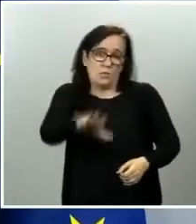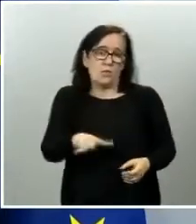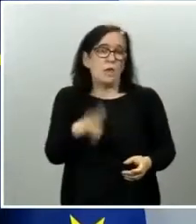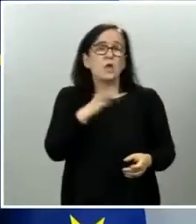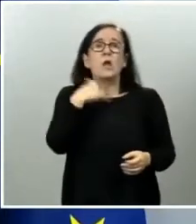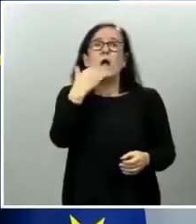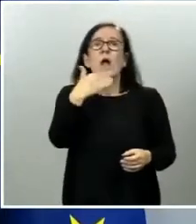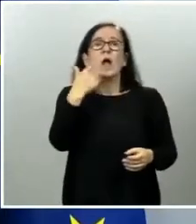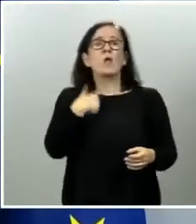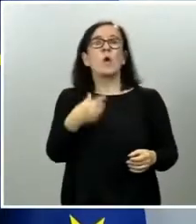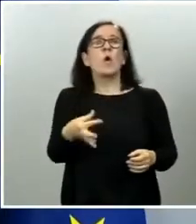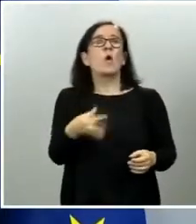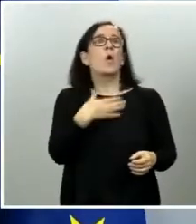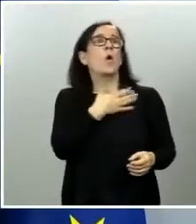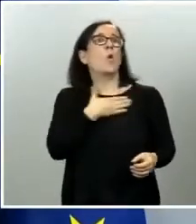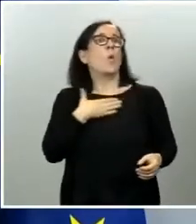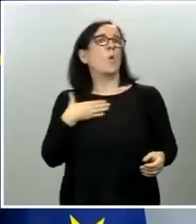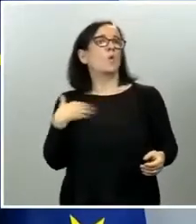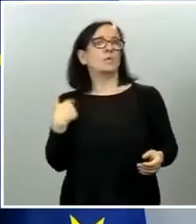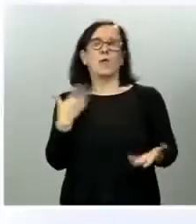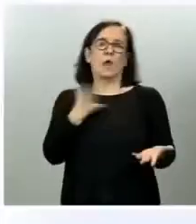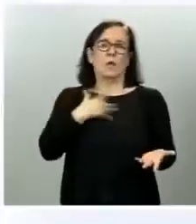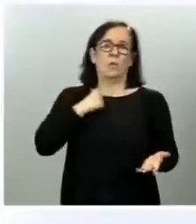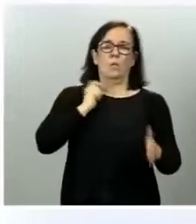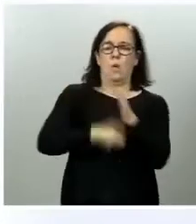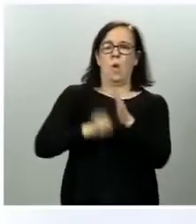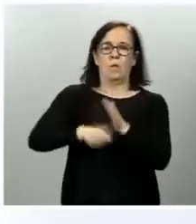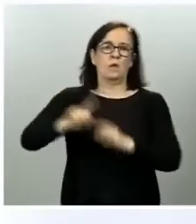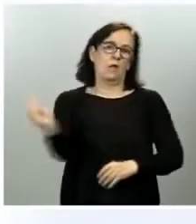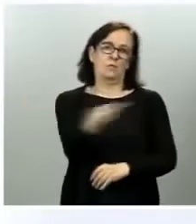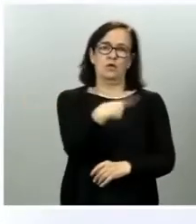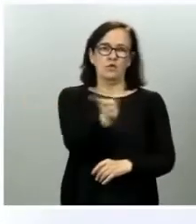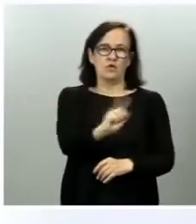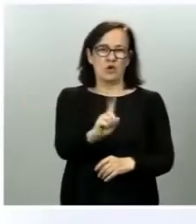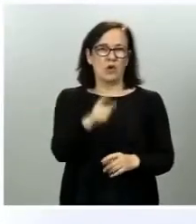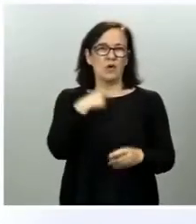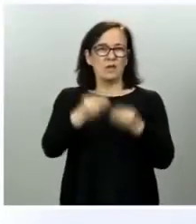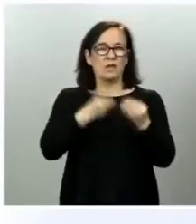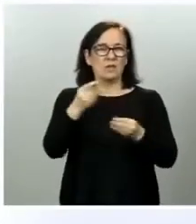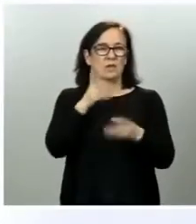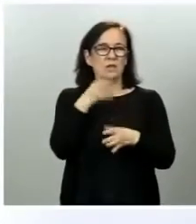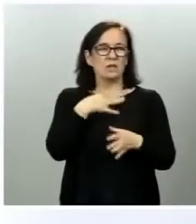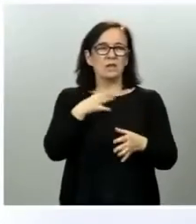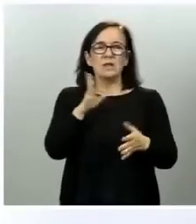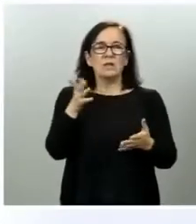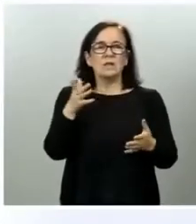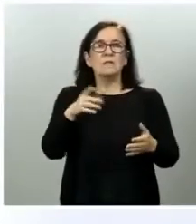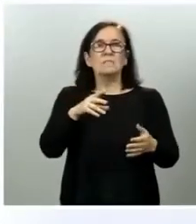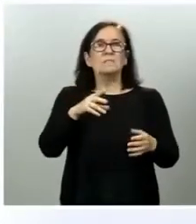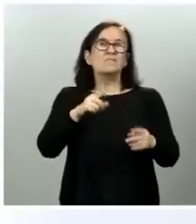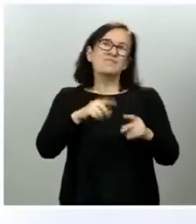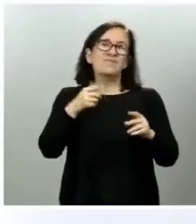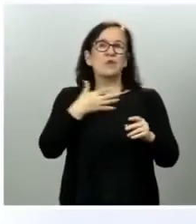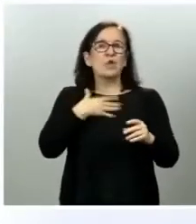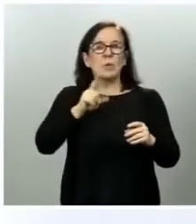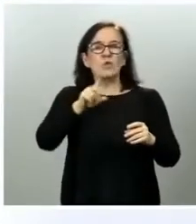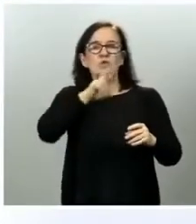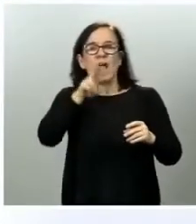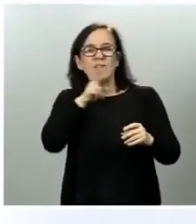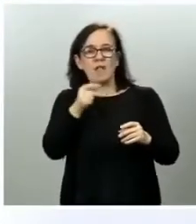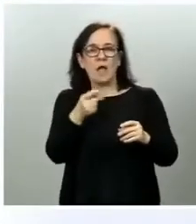que guste y vuelvo a decir que no tiene ningún efecto y por eso no me gusta ni hablar de la palabra multa ni de cantidades